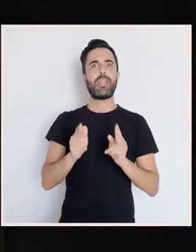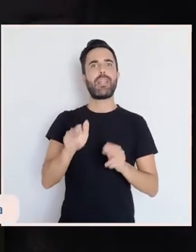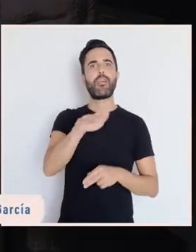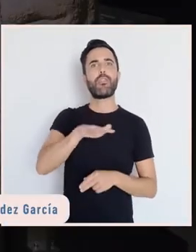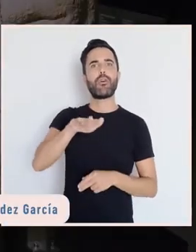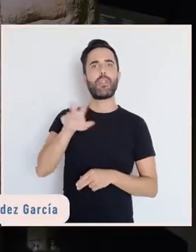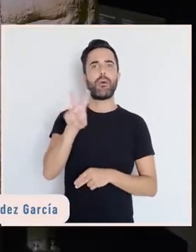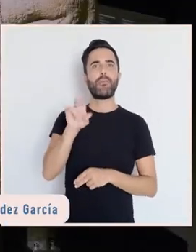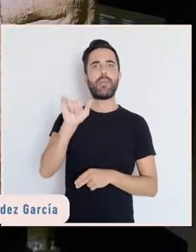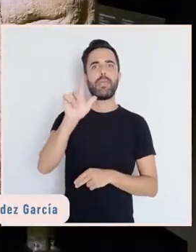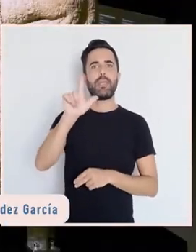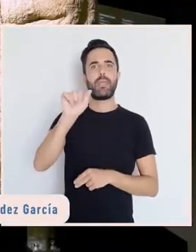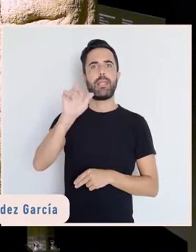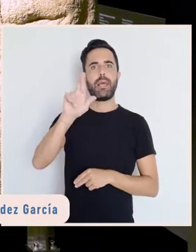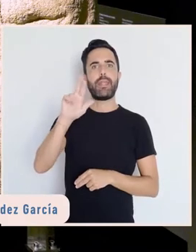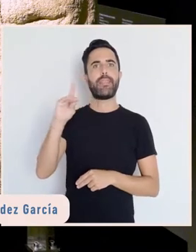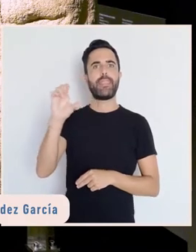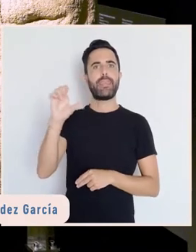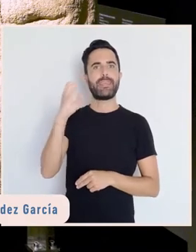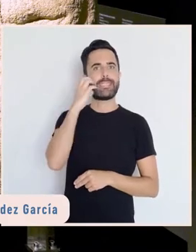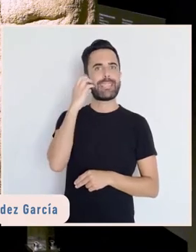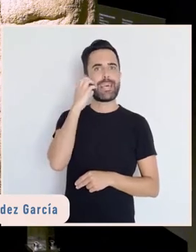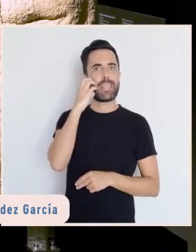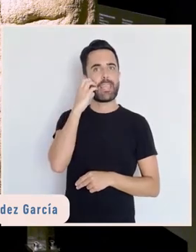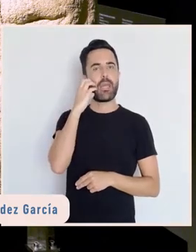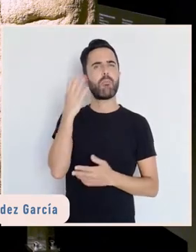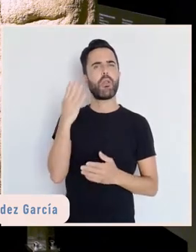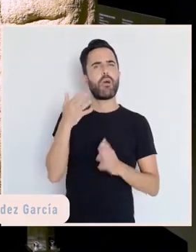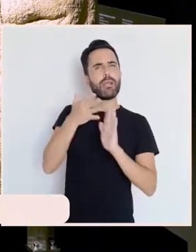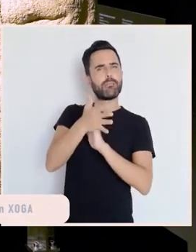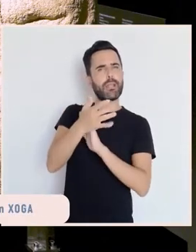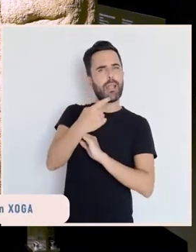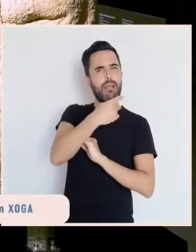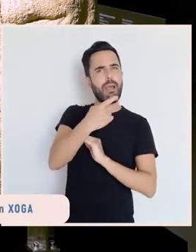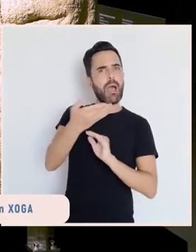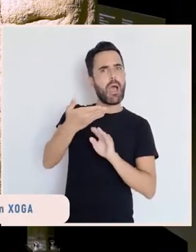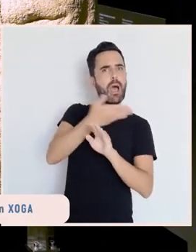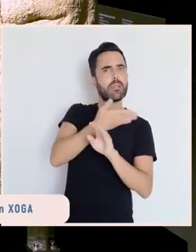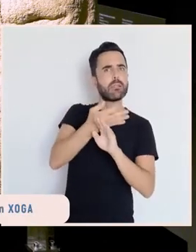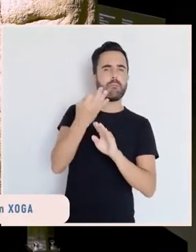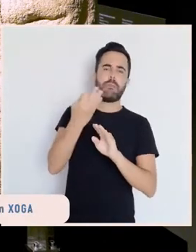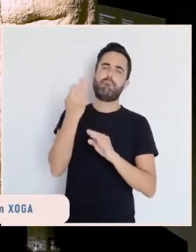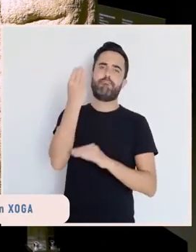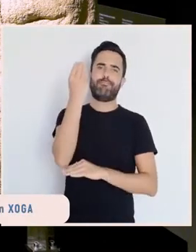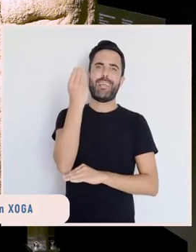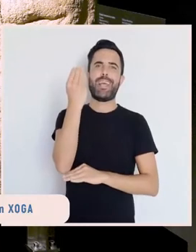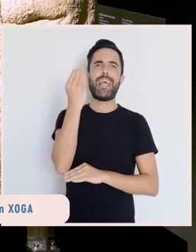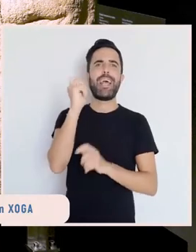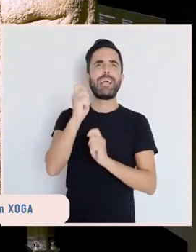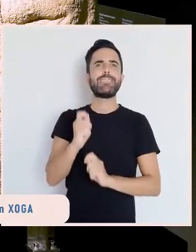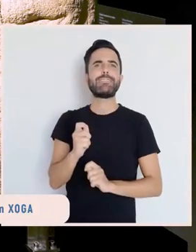Pero antes de comenzar a falar un poquinho máis sobre esta peza, quería explicarvos que é unha estela funeraria. Pois é un